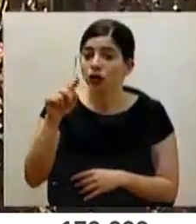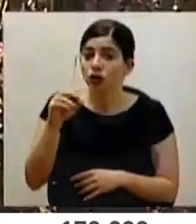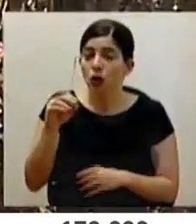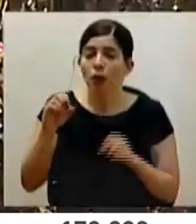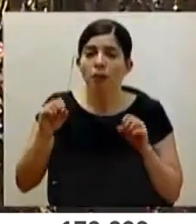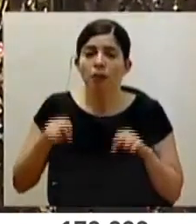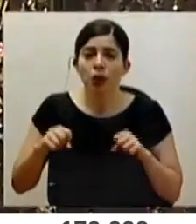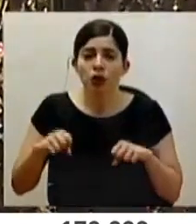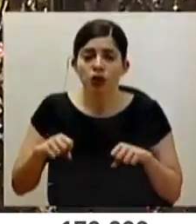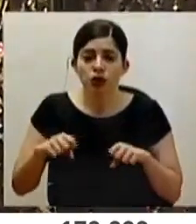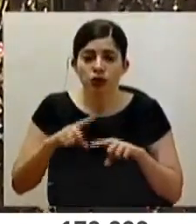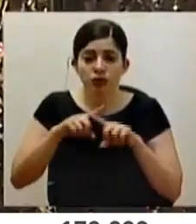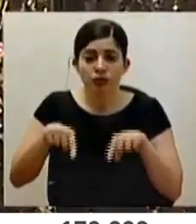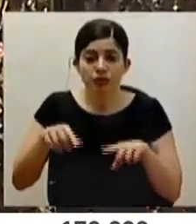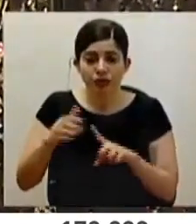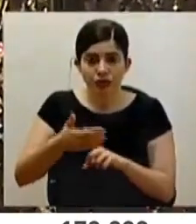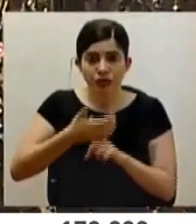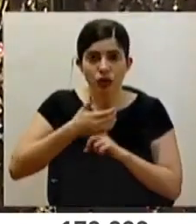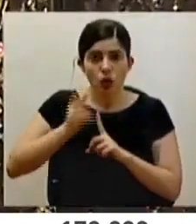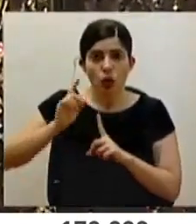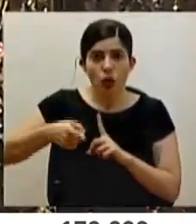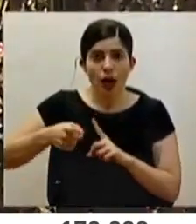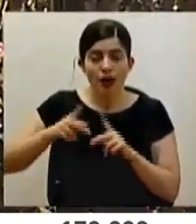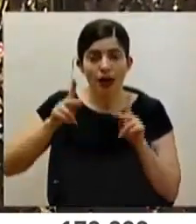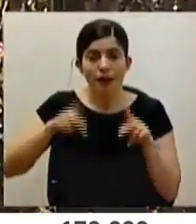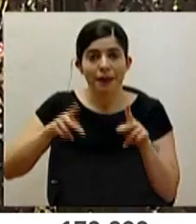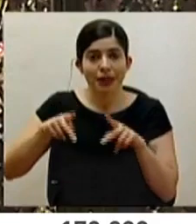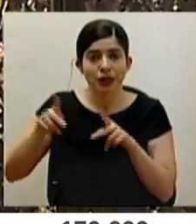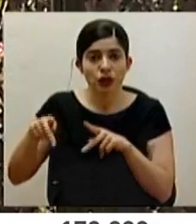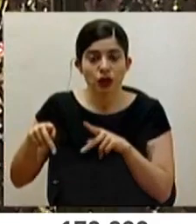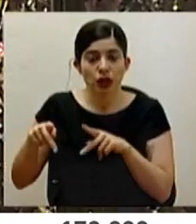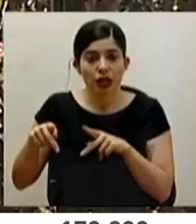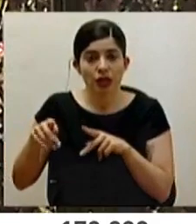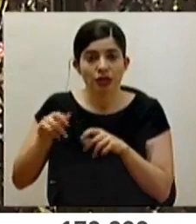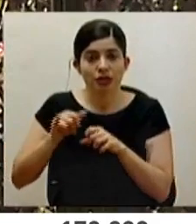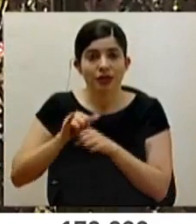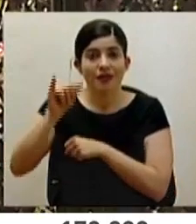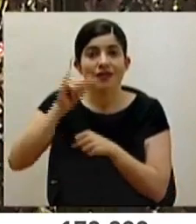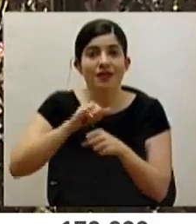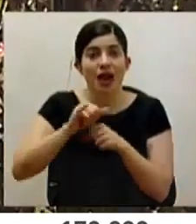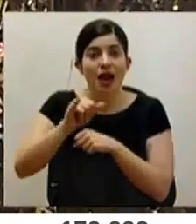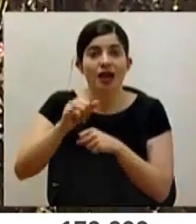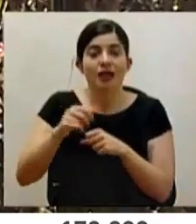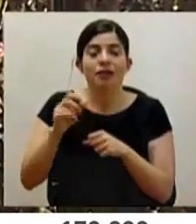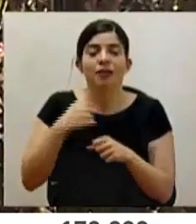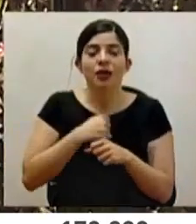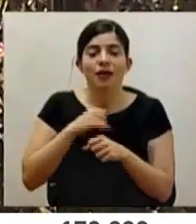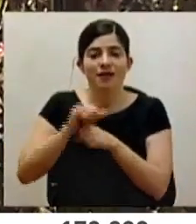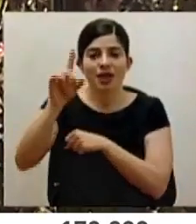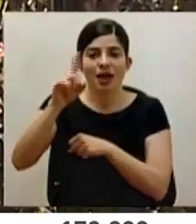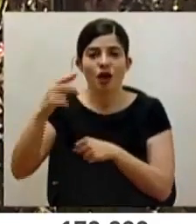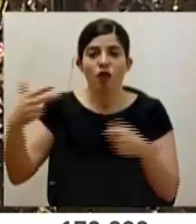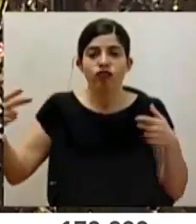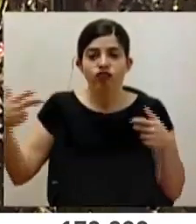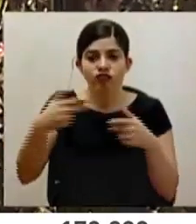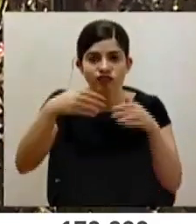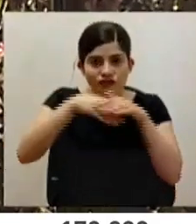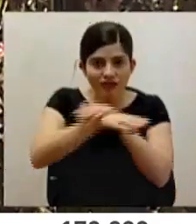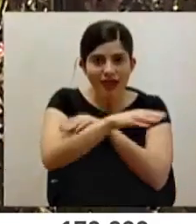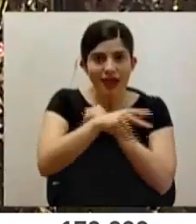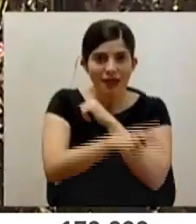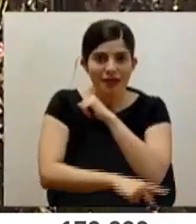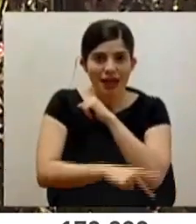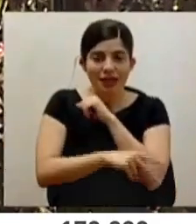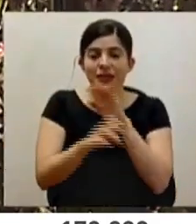eliminar la cuarentena obligatoria para las personas que viajan vía terrestre. Recordemos que en Costa Rica,